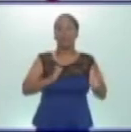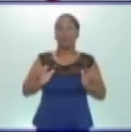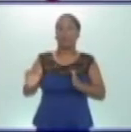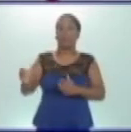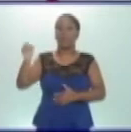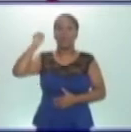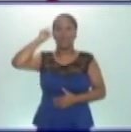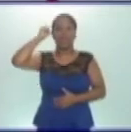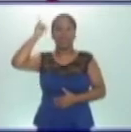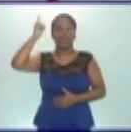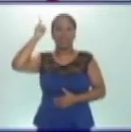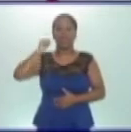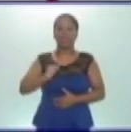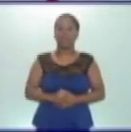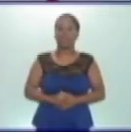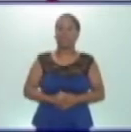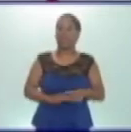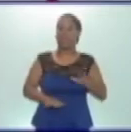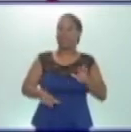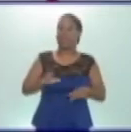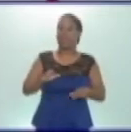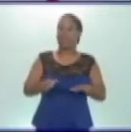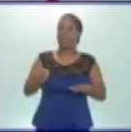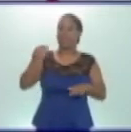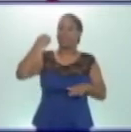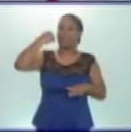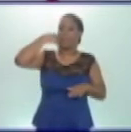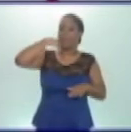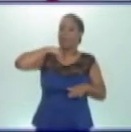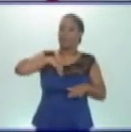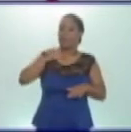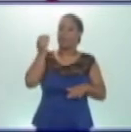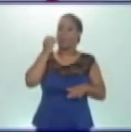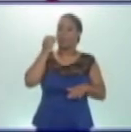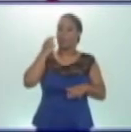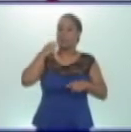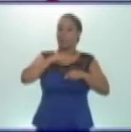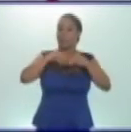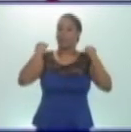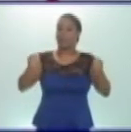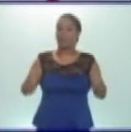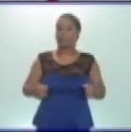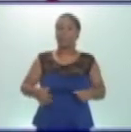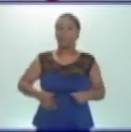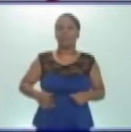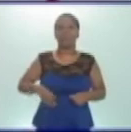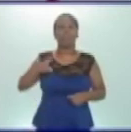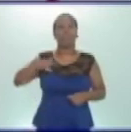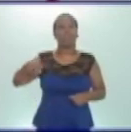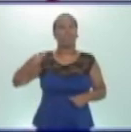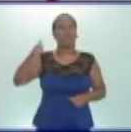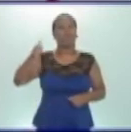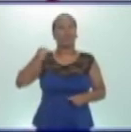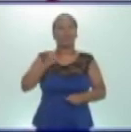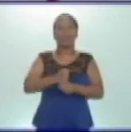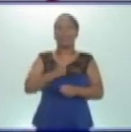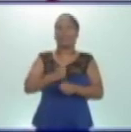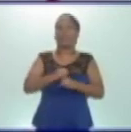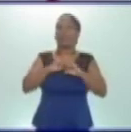según ocurre el paso de los alimentos por el sistema digestivo. Lean bien y a trabajar en familia.